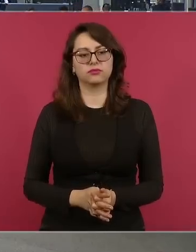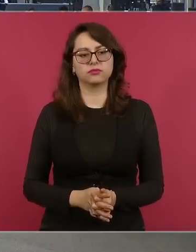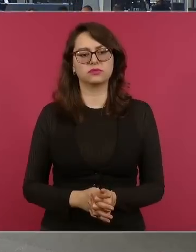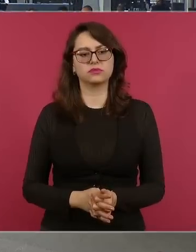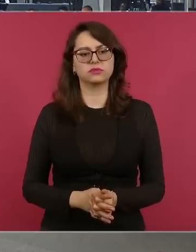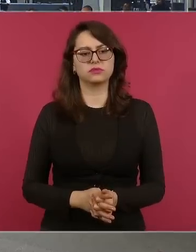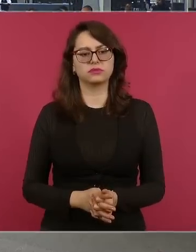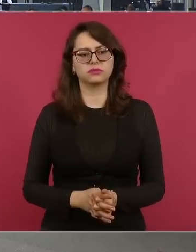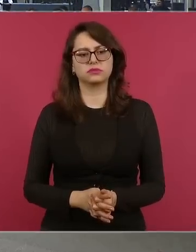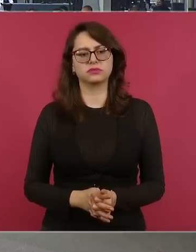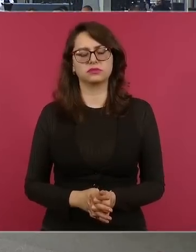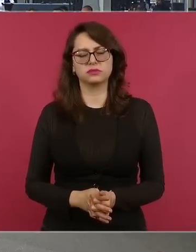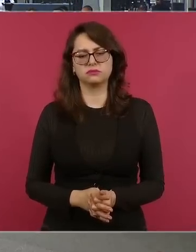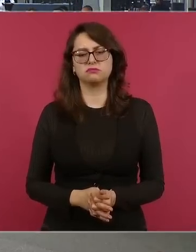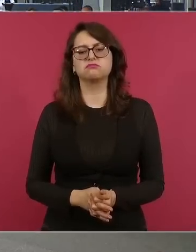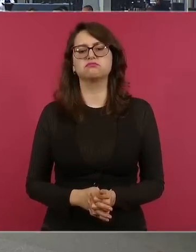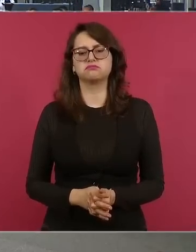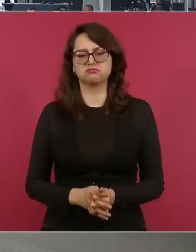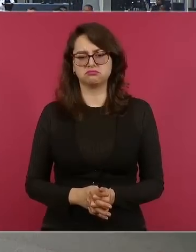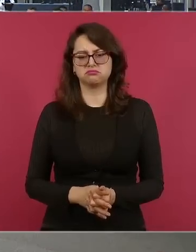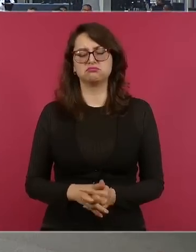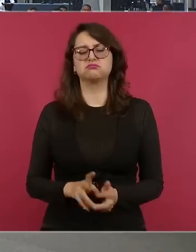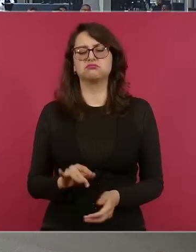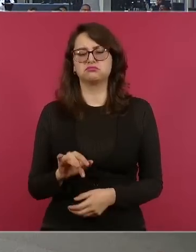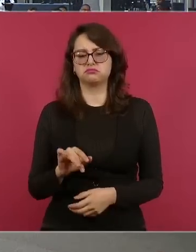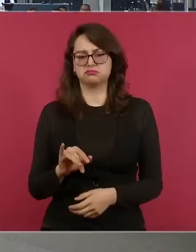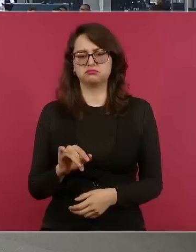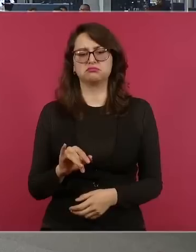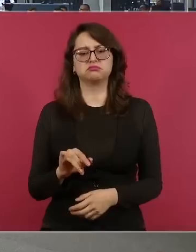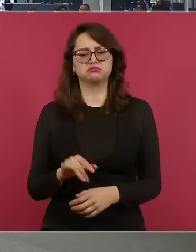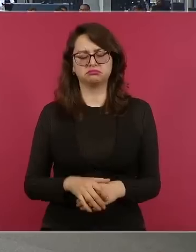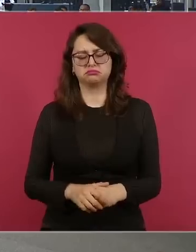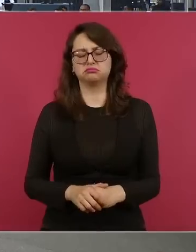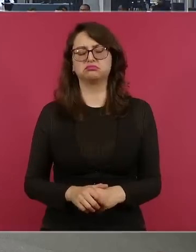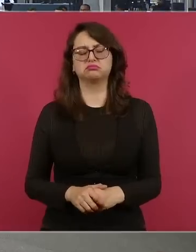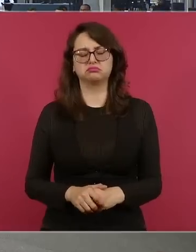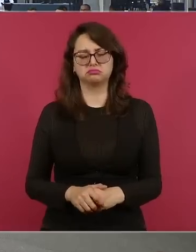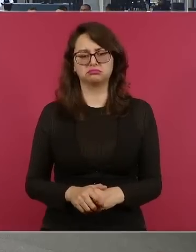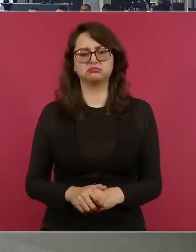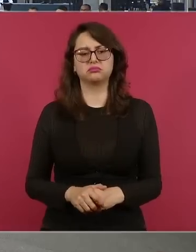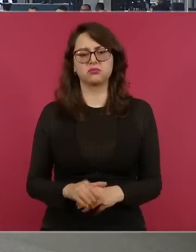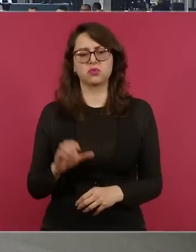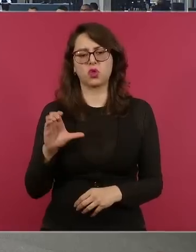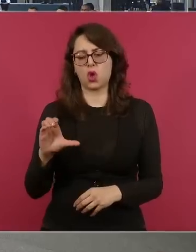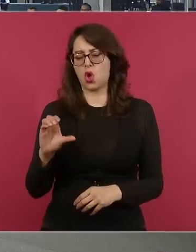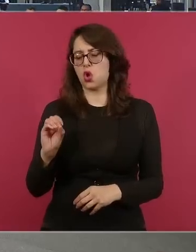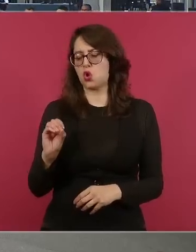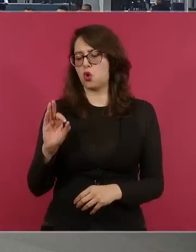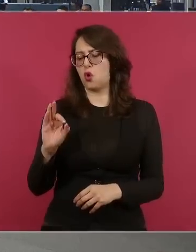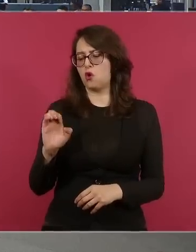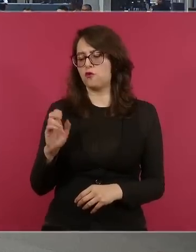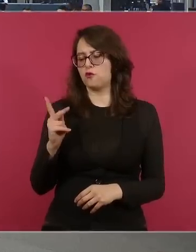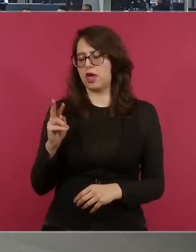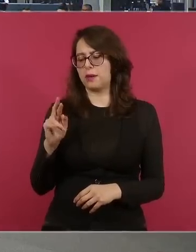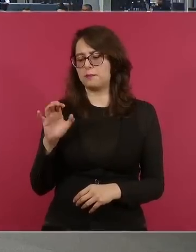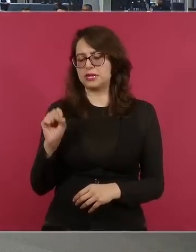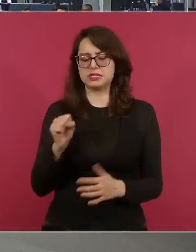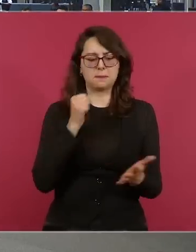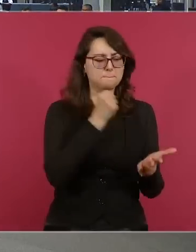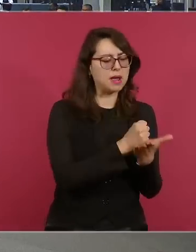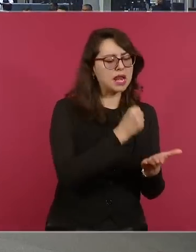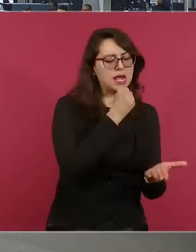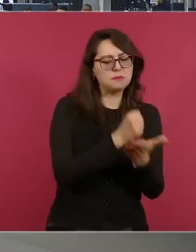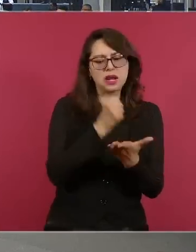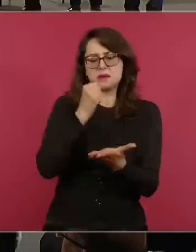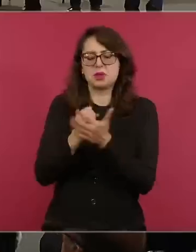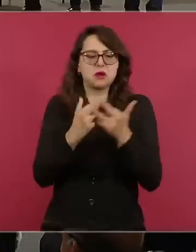comercializarse en esta temporada? Sí, la COFEPRIS es de lo mejor que hay,